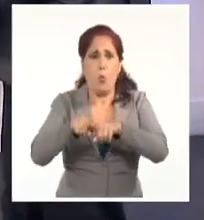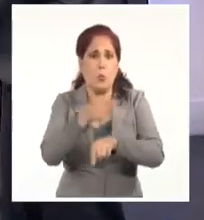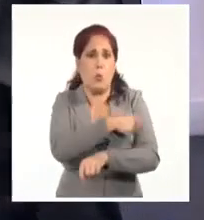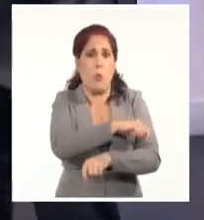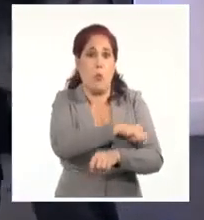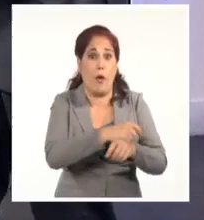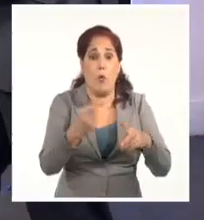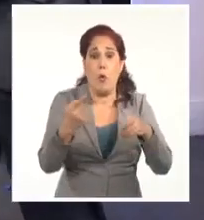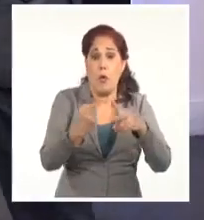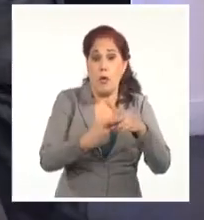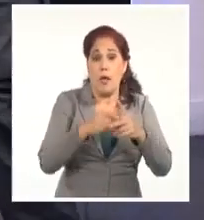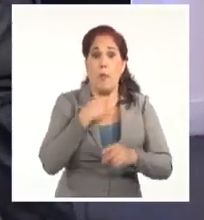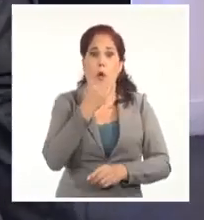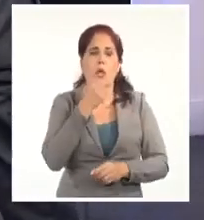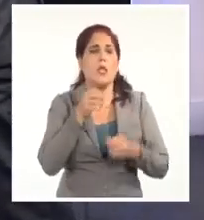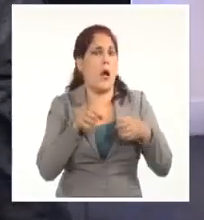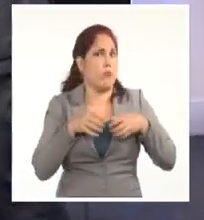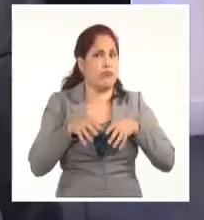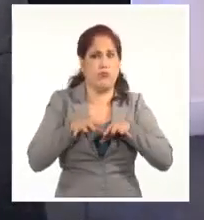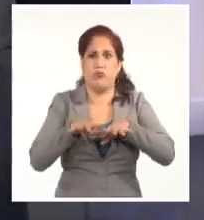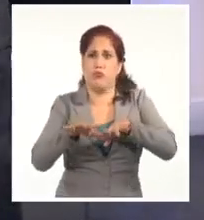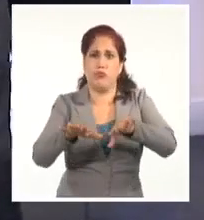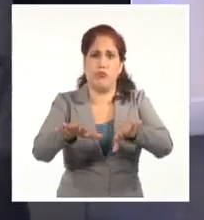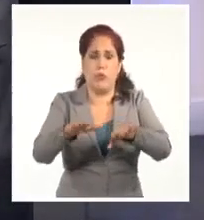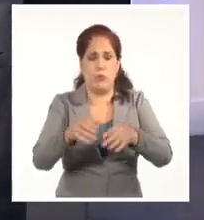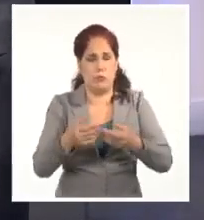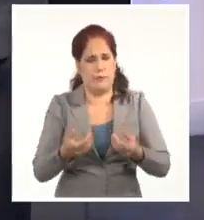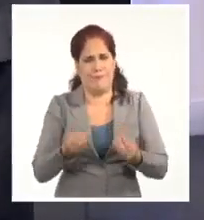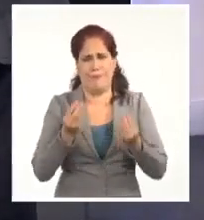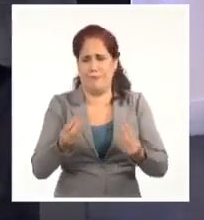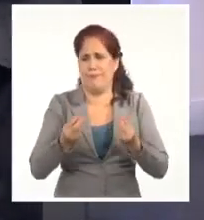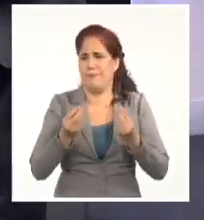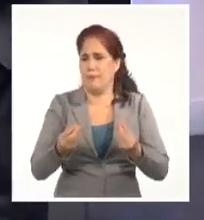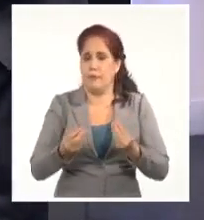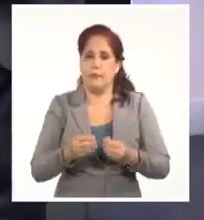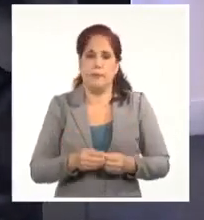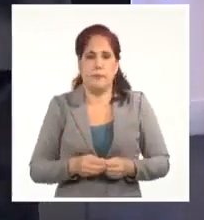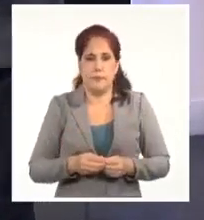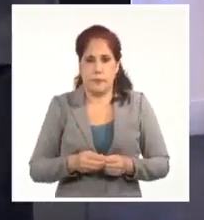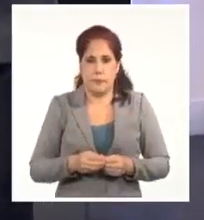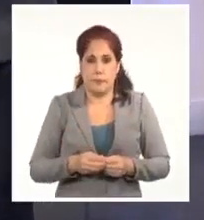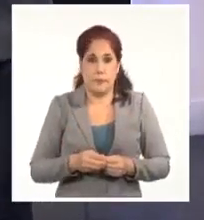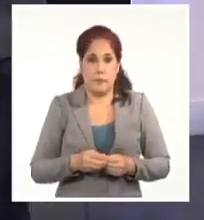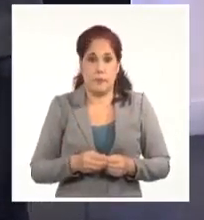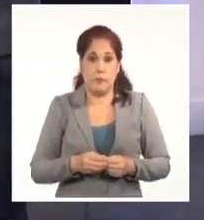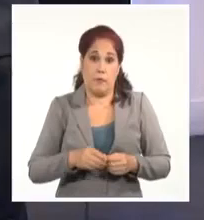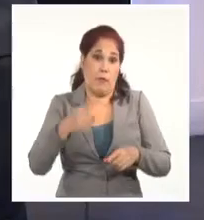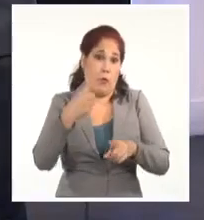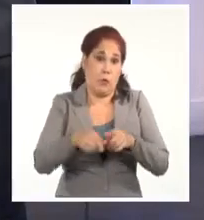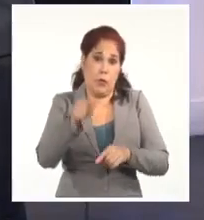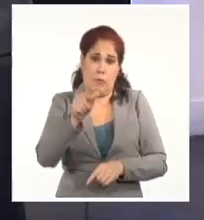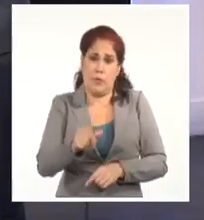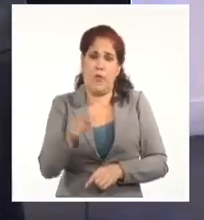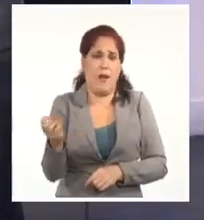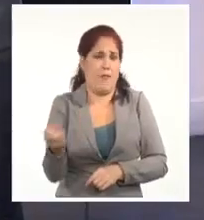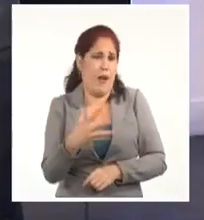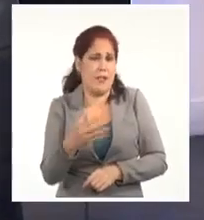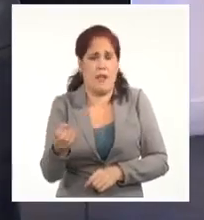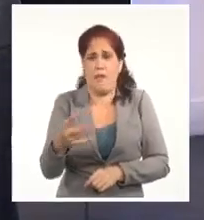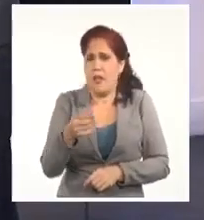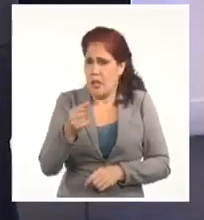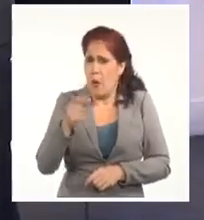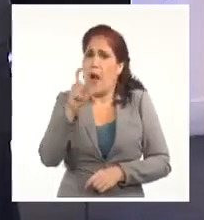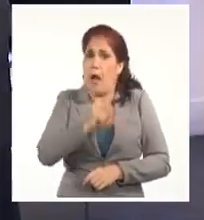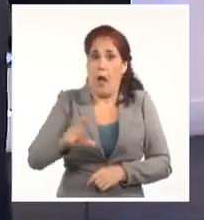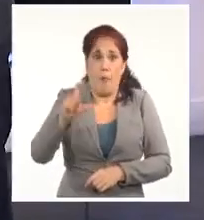ahí el principio del fin. Nani Rodríguez se hace llamar. No solo él, otros también se hicieron eco de